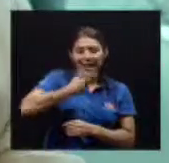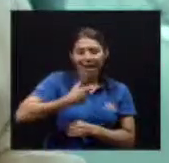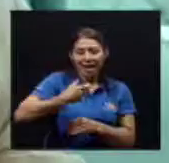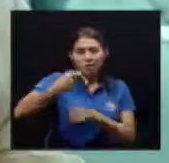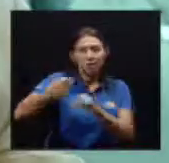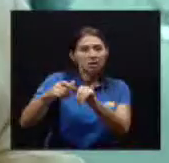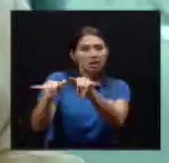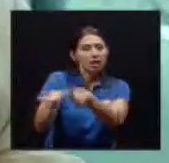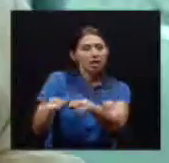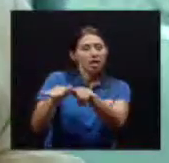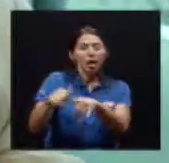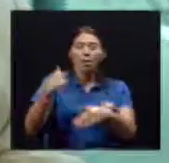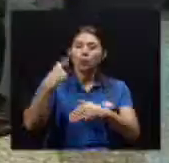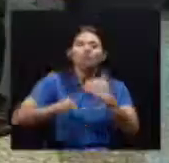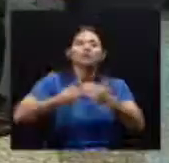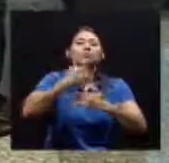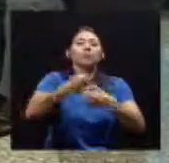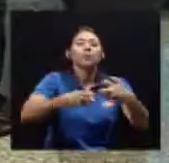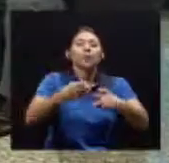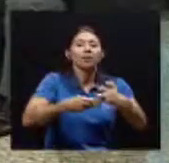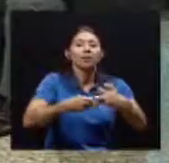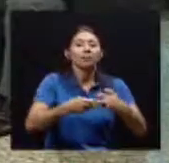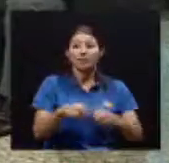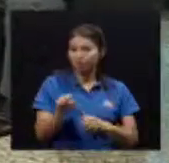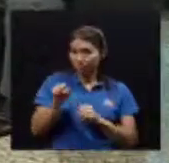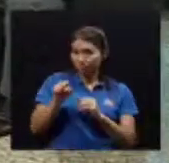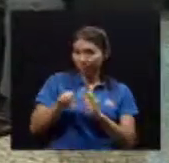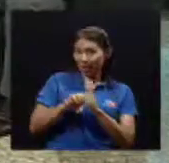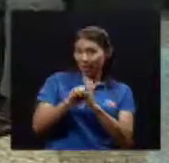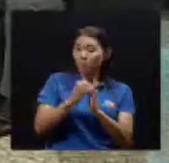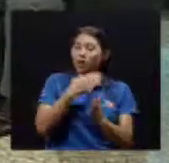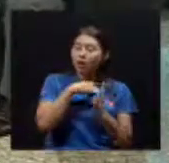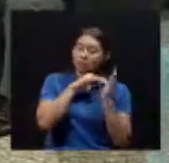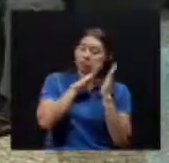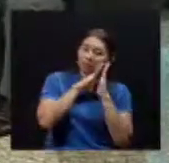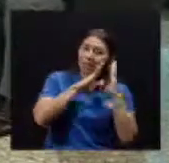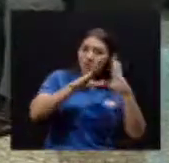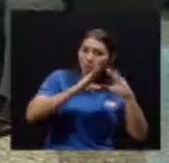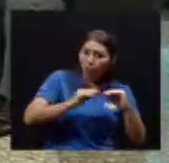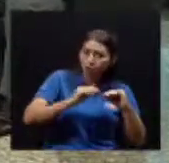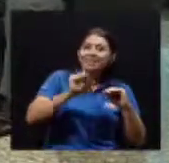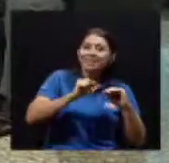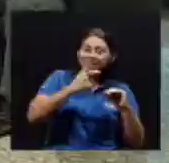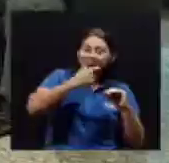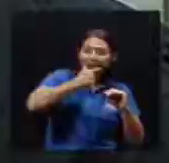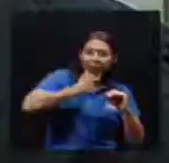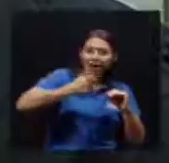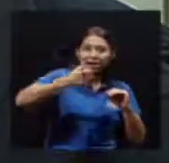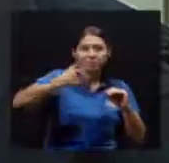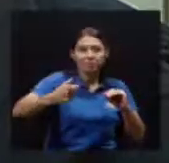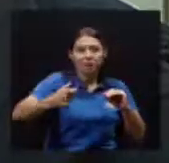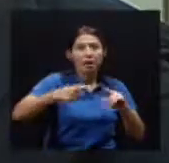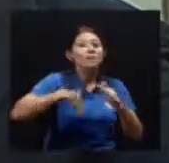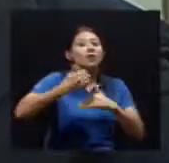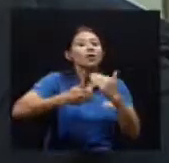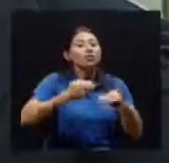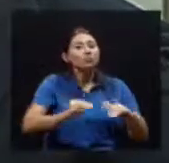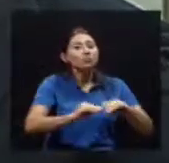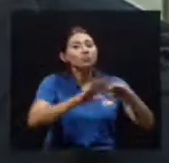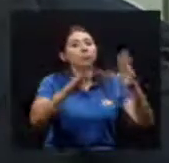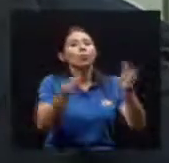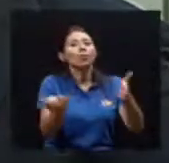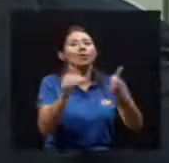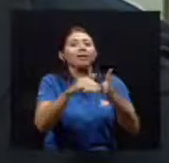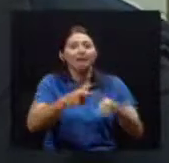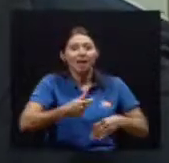paciente funcione Sí, eso es muy importante Porque Bueno, desde mi experiencia Muchos pacientes No se la quitan O a veces también Para que no la